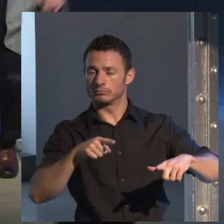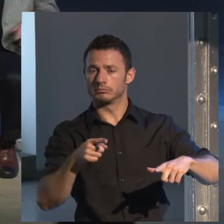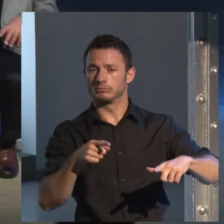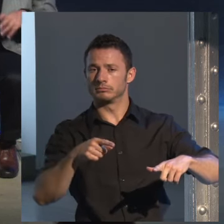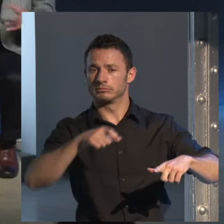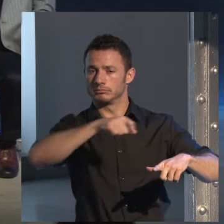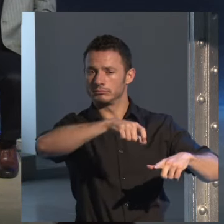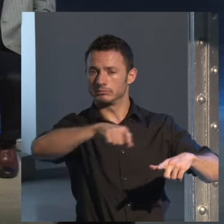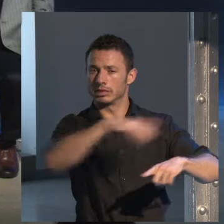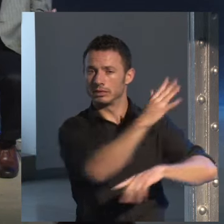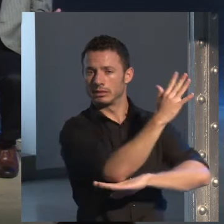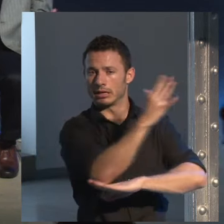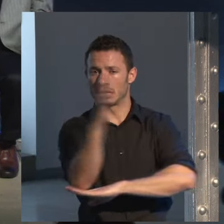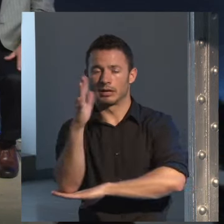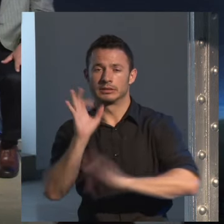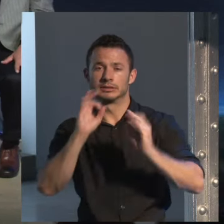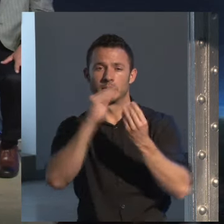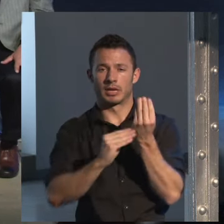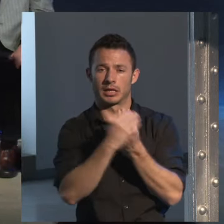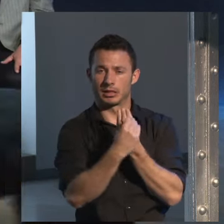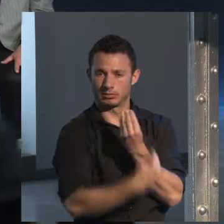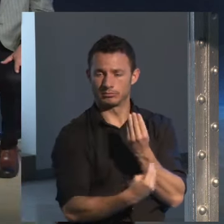varios árboles de banano, de plátano,